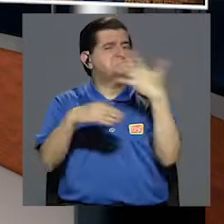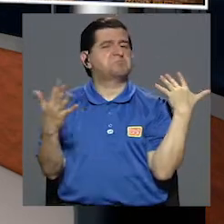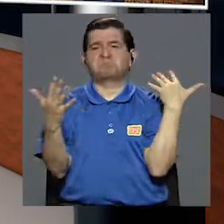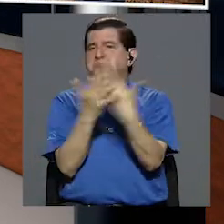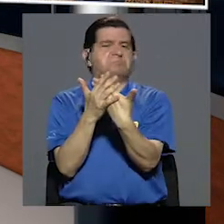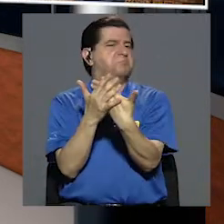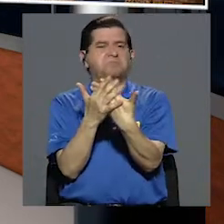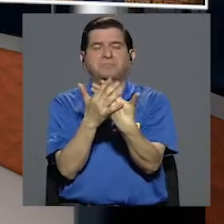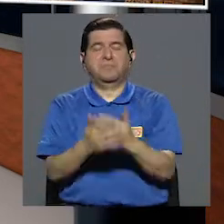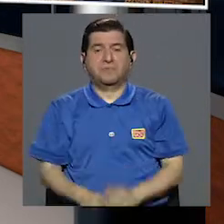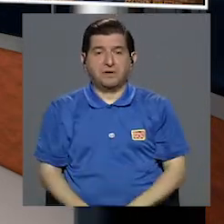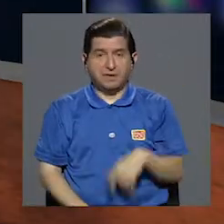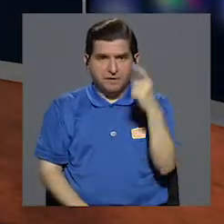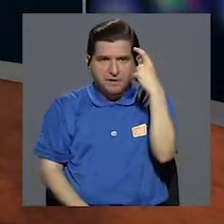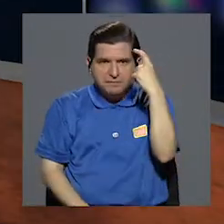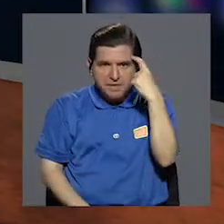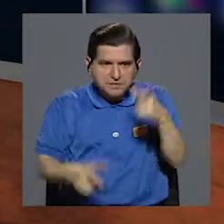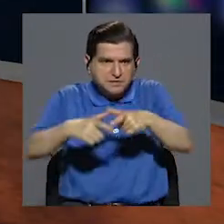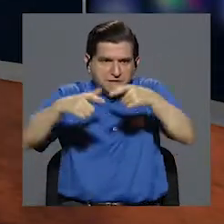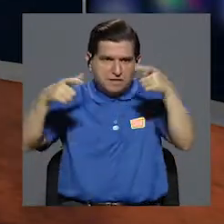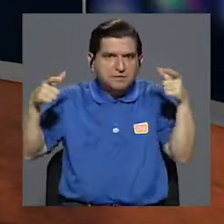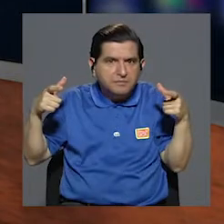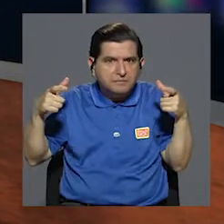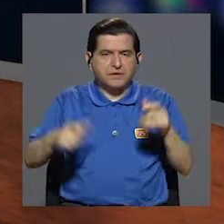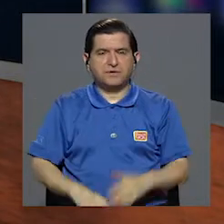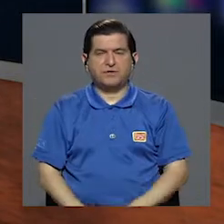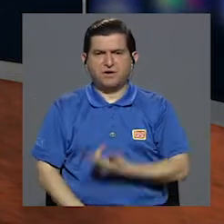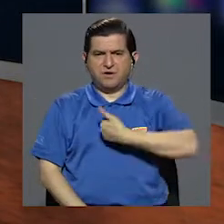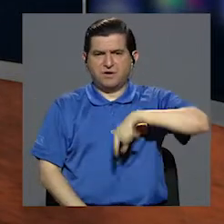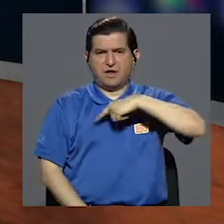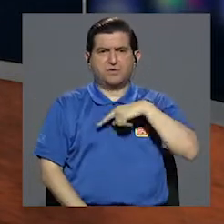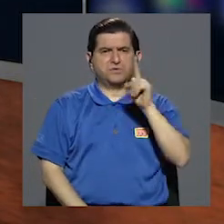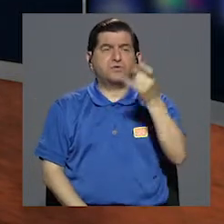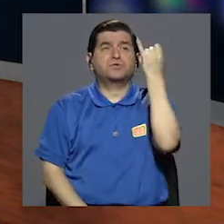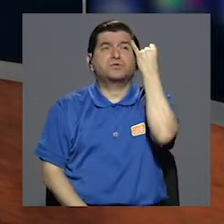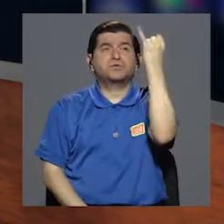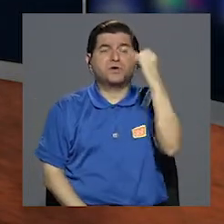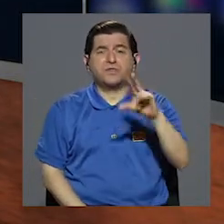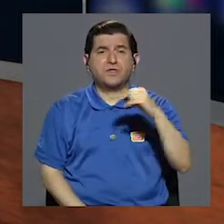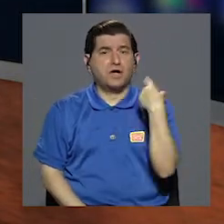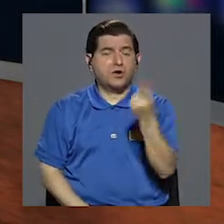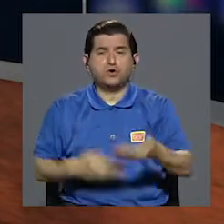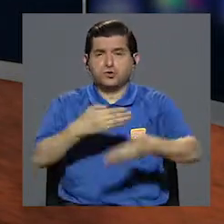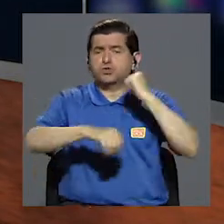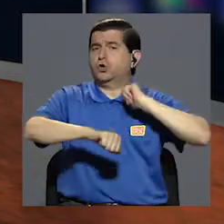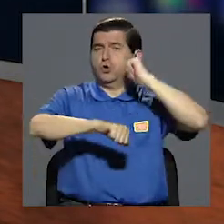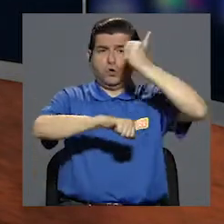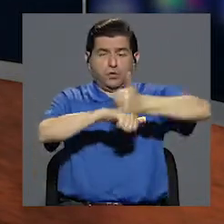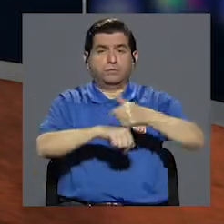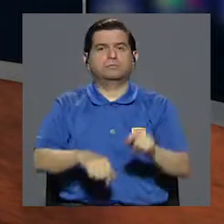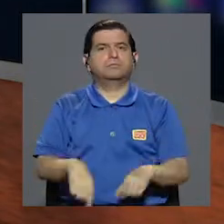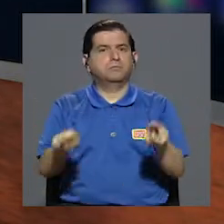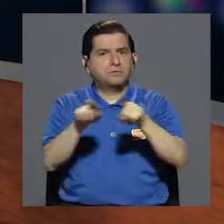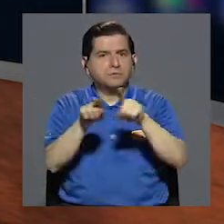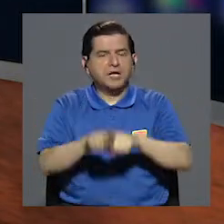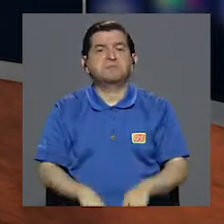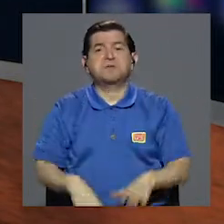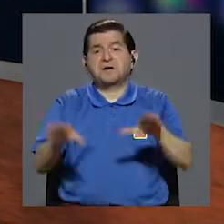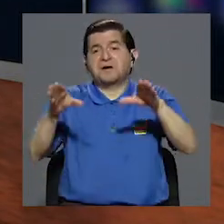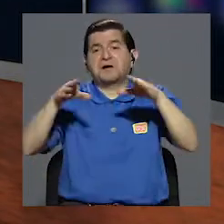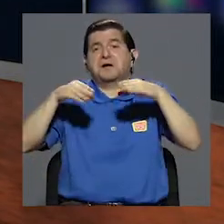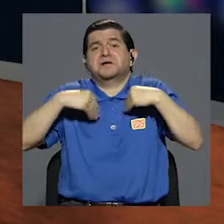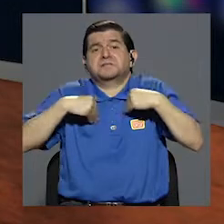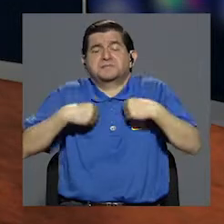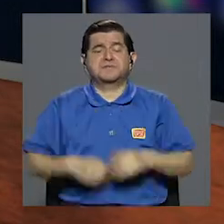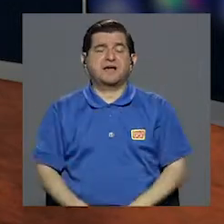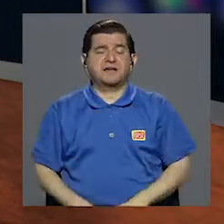no irá a la cárcel. Si este es el pensamiento de la mayoría, estaríamos ante una idea no solo preconcebida sino también